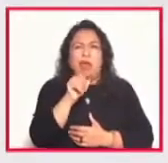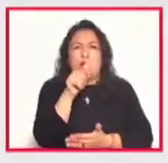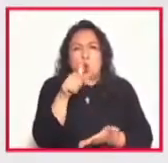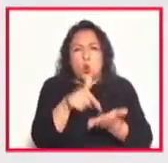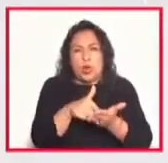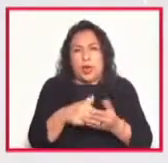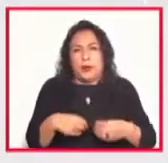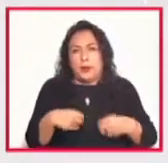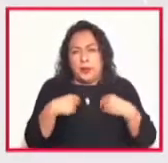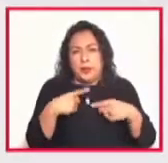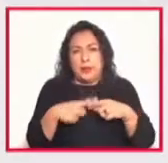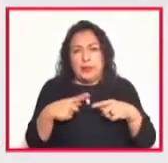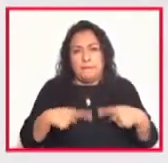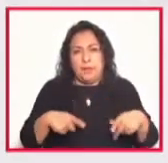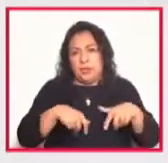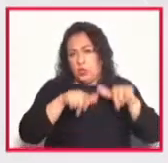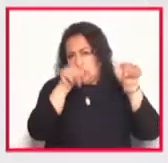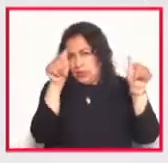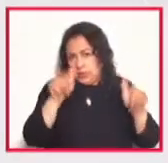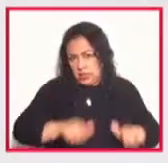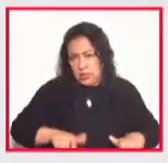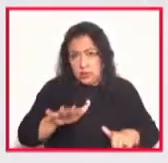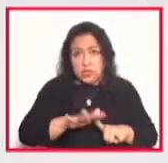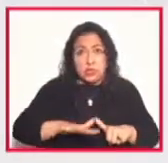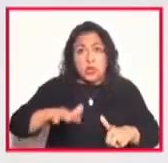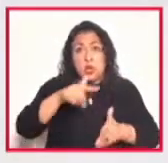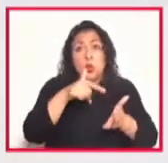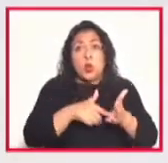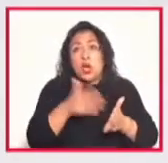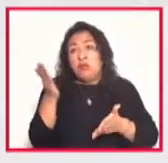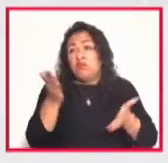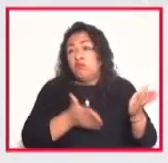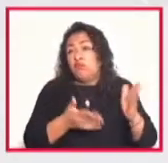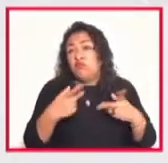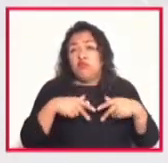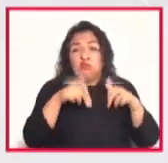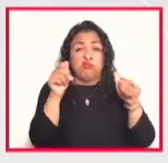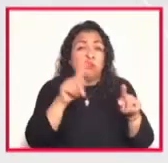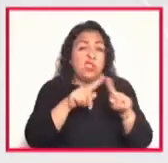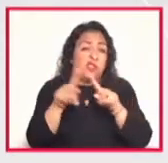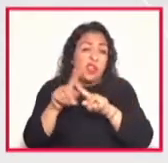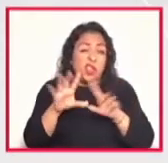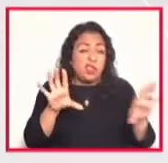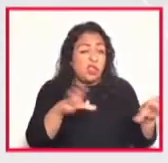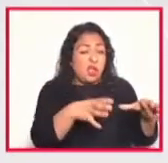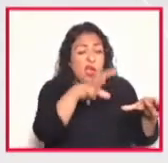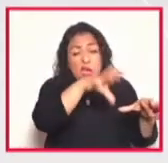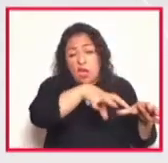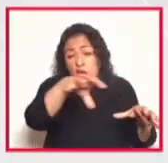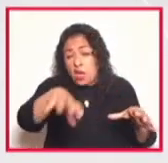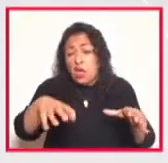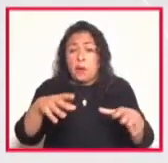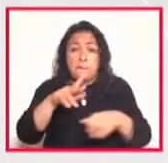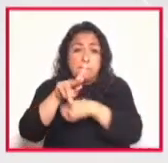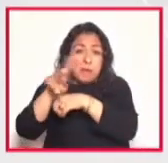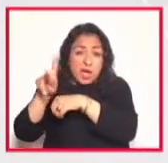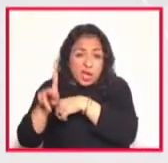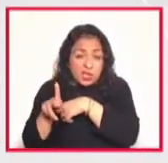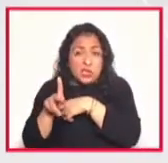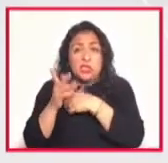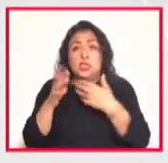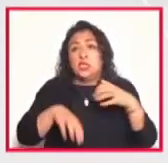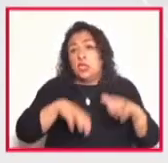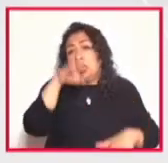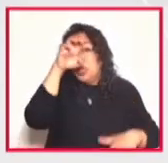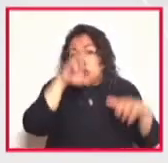artistas es un espacio donde llegan artistas de distintas disciplinas nacionalidades edades